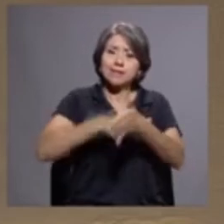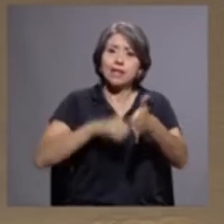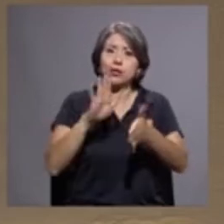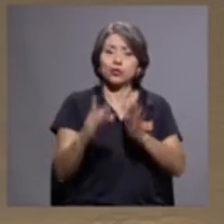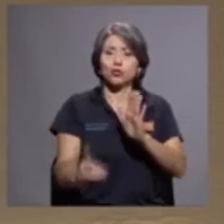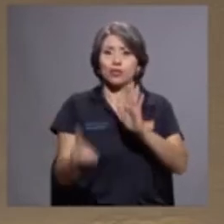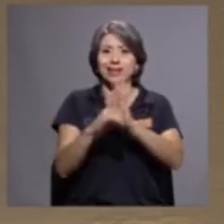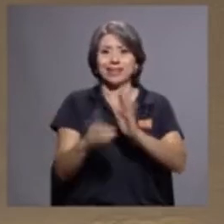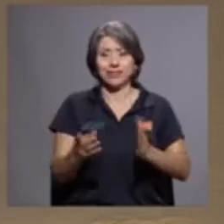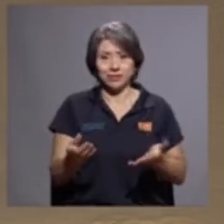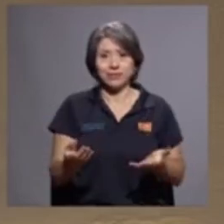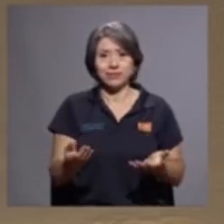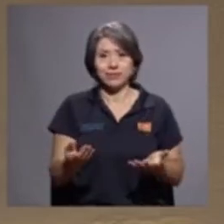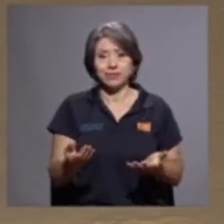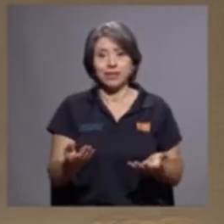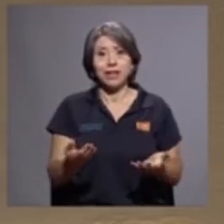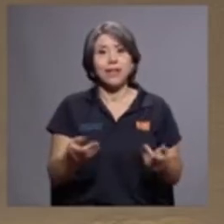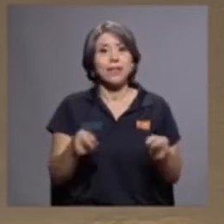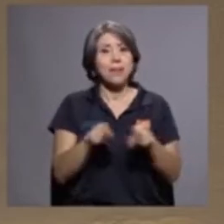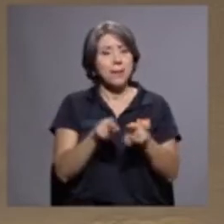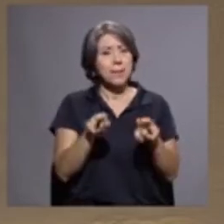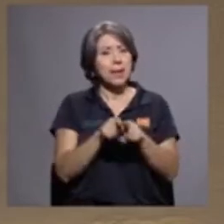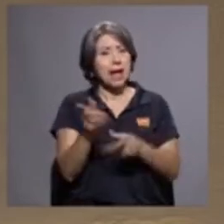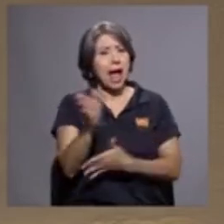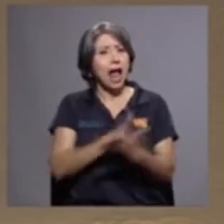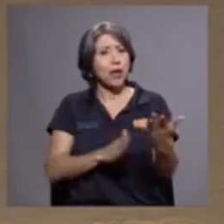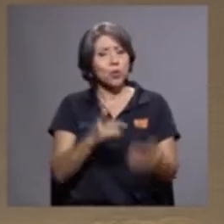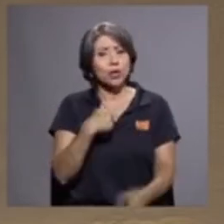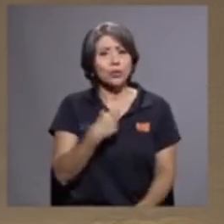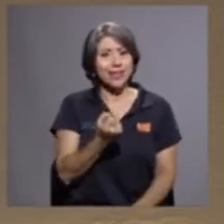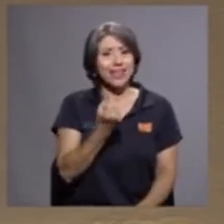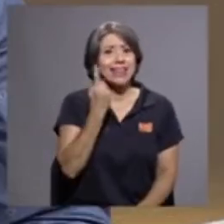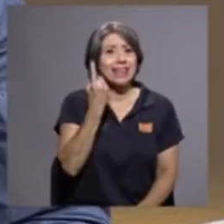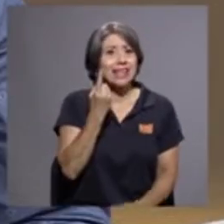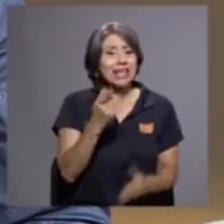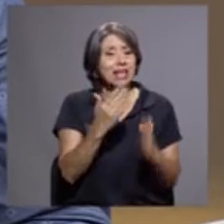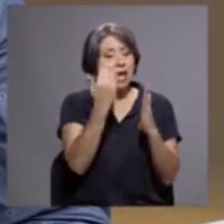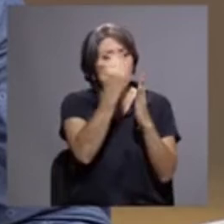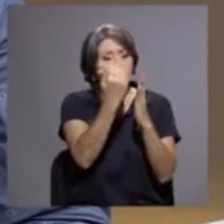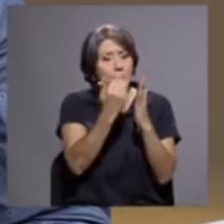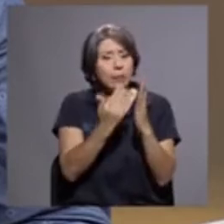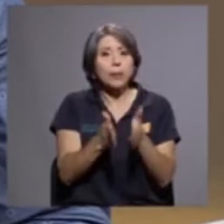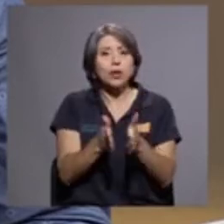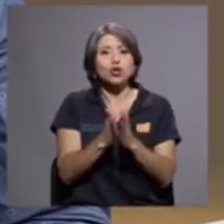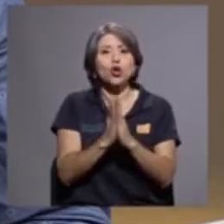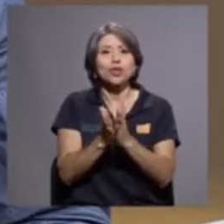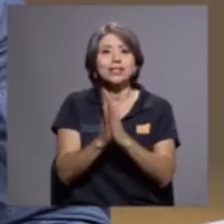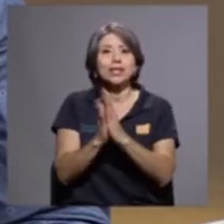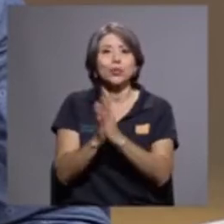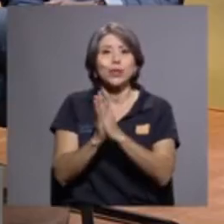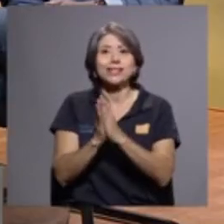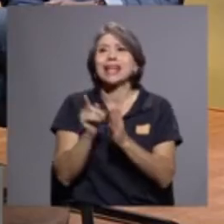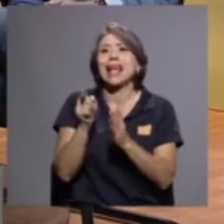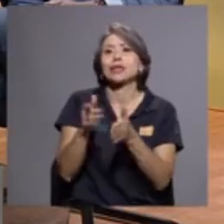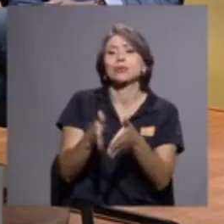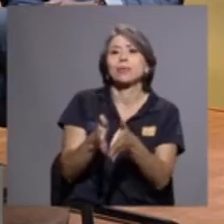encontramos tal vez algo que entendí que era una de sus solicitudes, ir a mantener muchos de esos